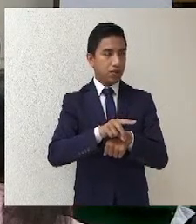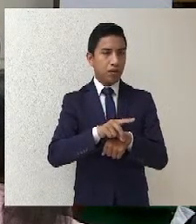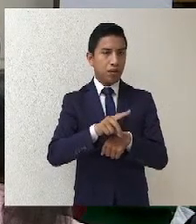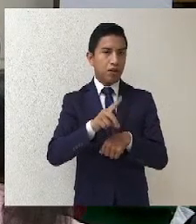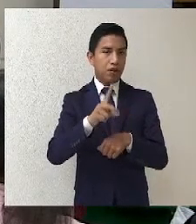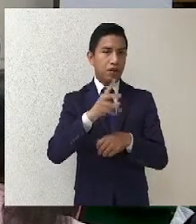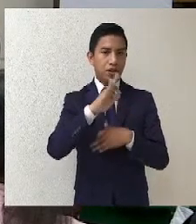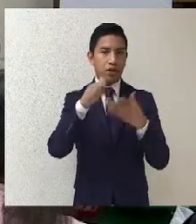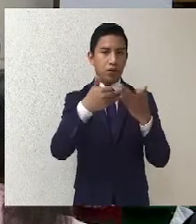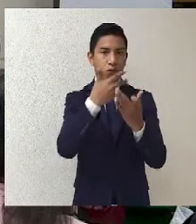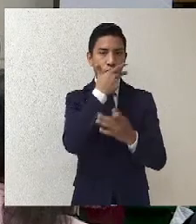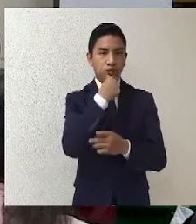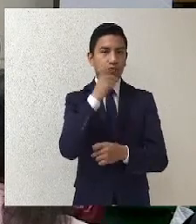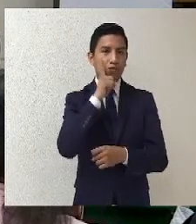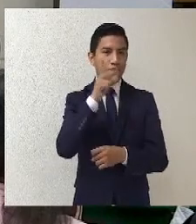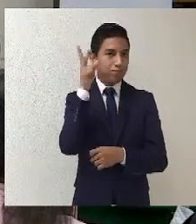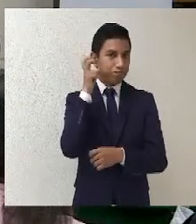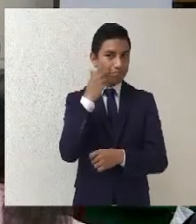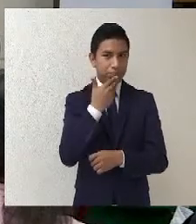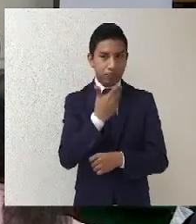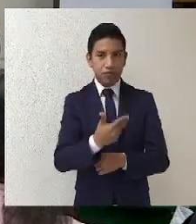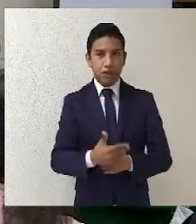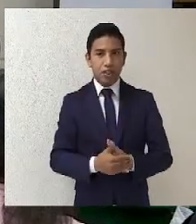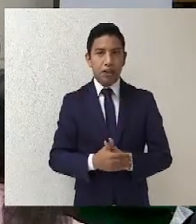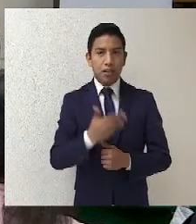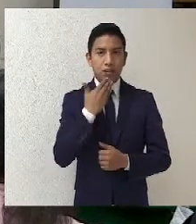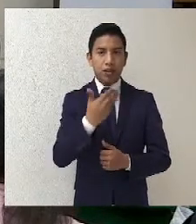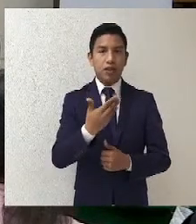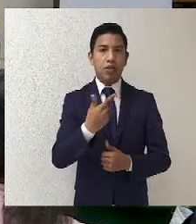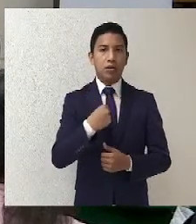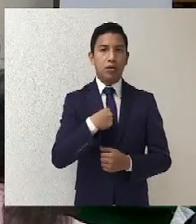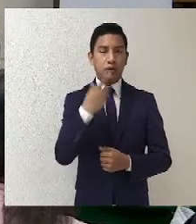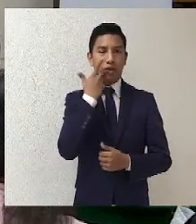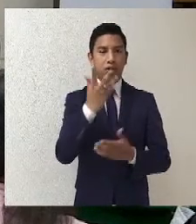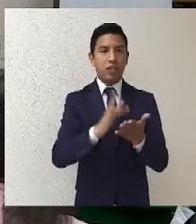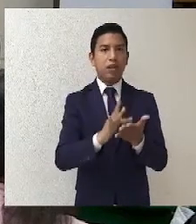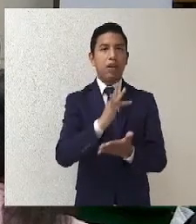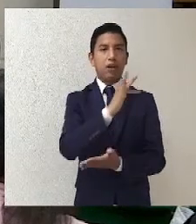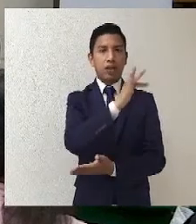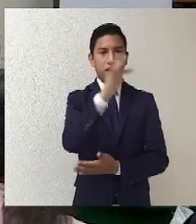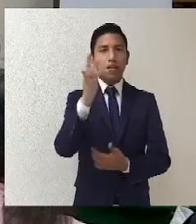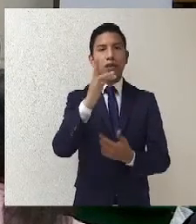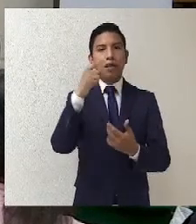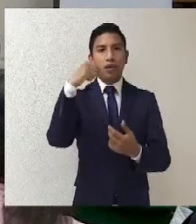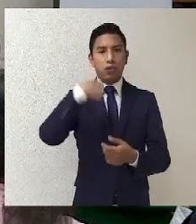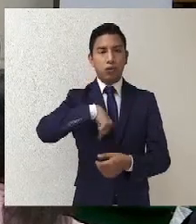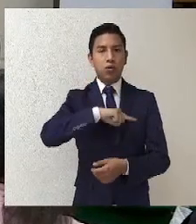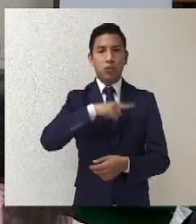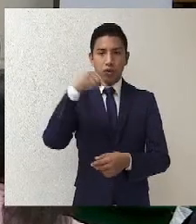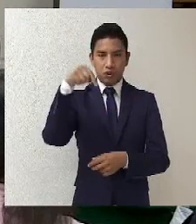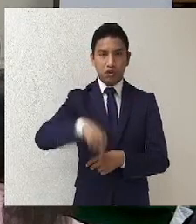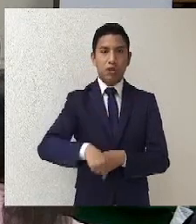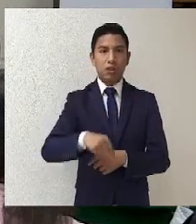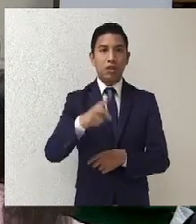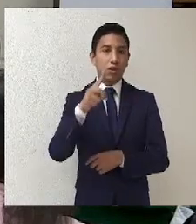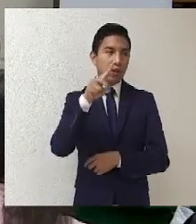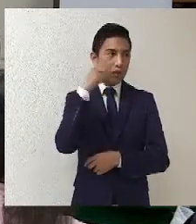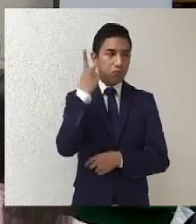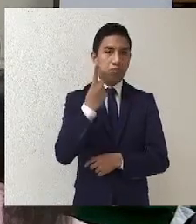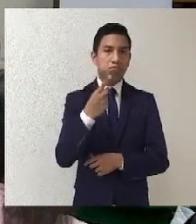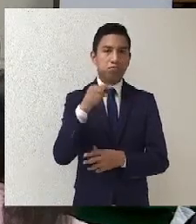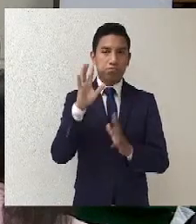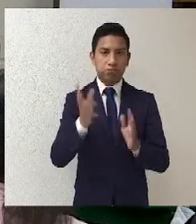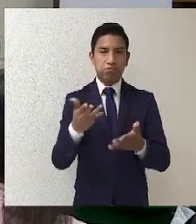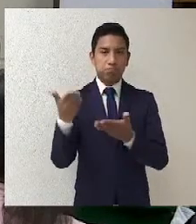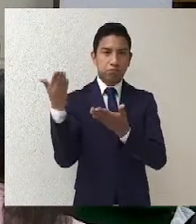¿Todos? Sí, se escucha. Quiero agradecer el que estemos aquí el día de hoy en Durango, en el